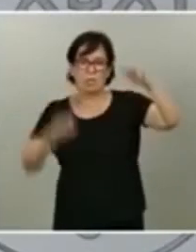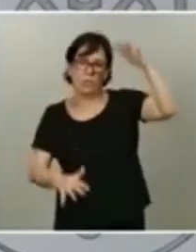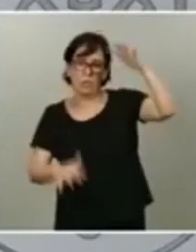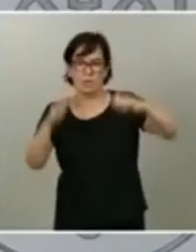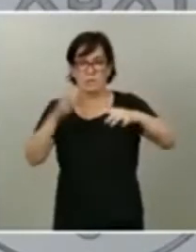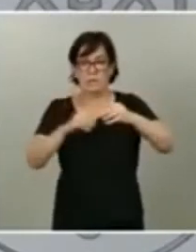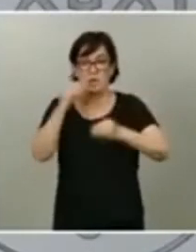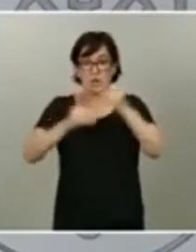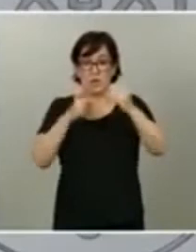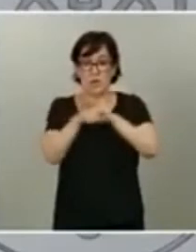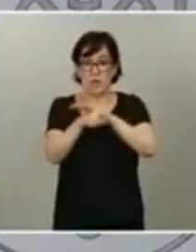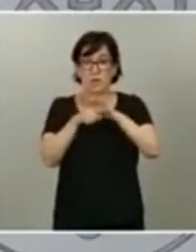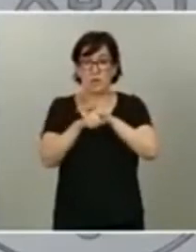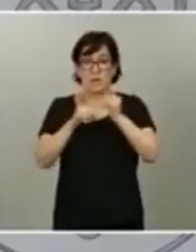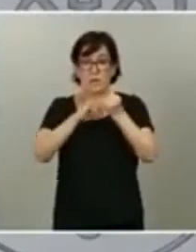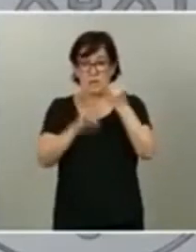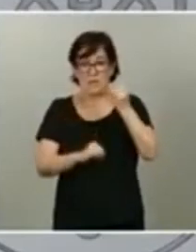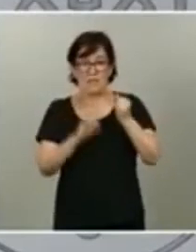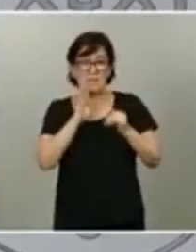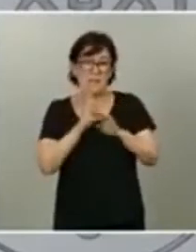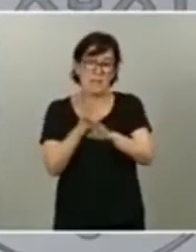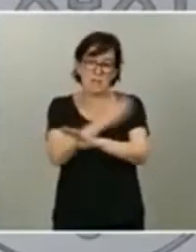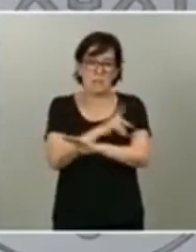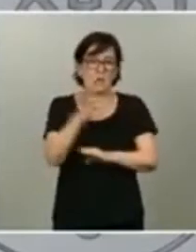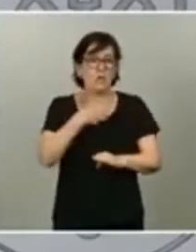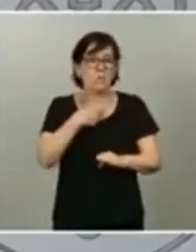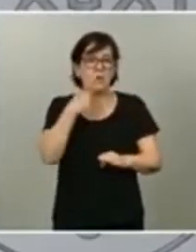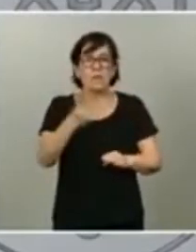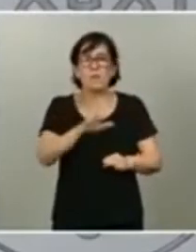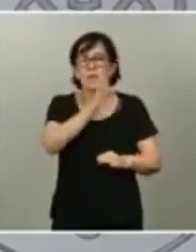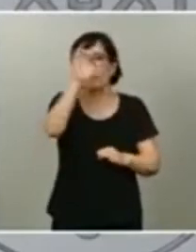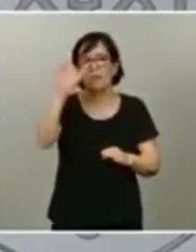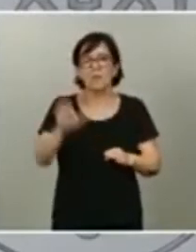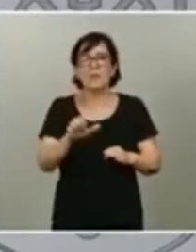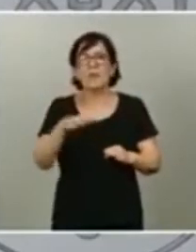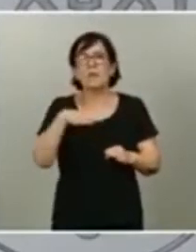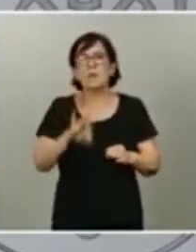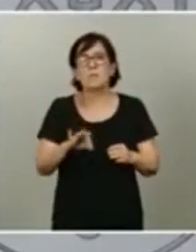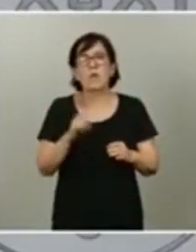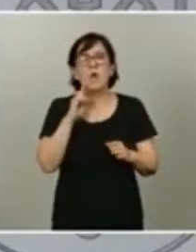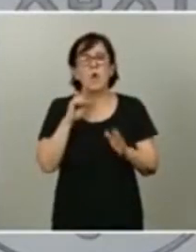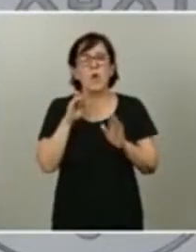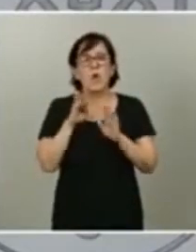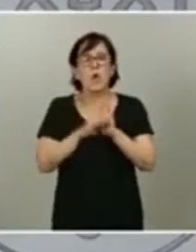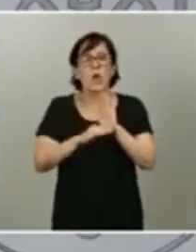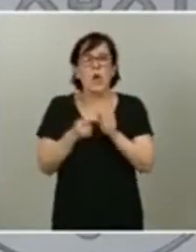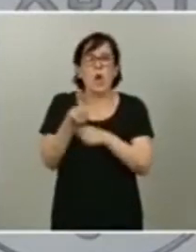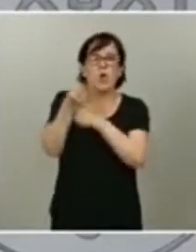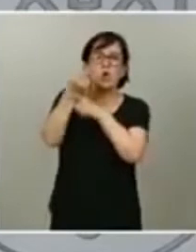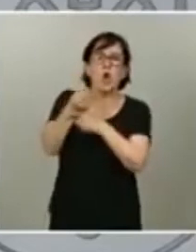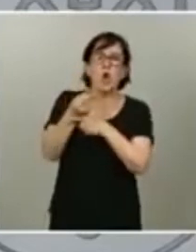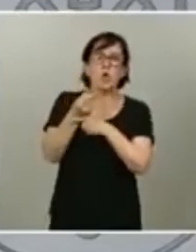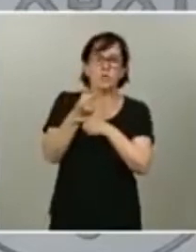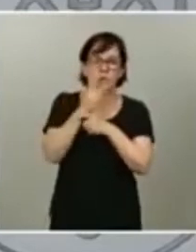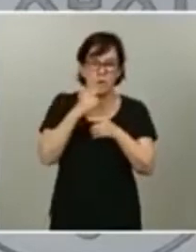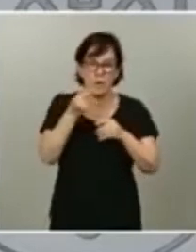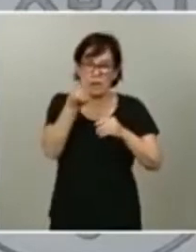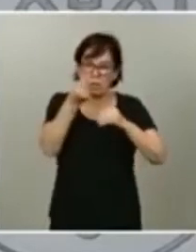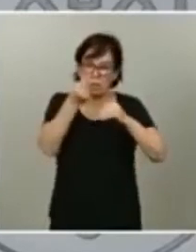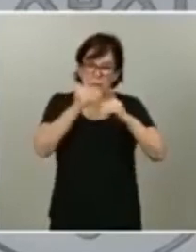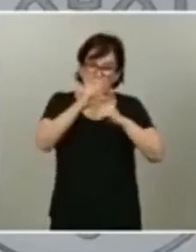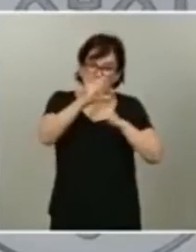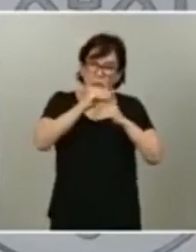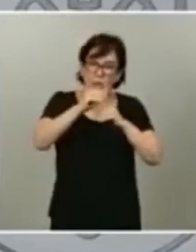de la crisis anterior no se puede decir en Europa que se pongan condicionalidades a las entregas del dinero porque o significa